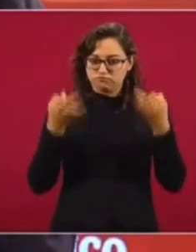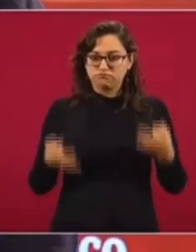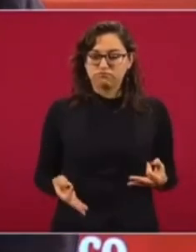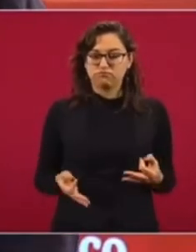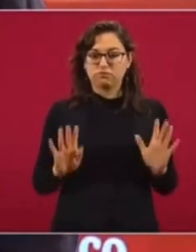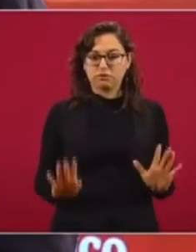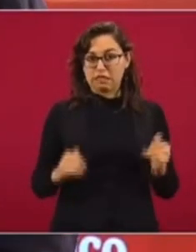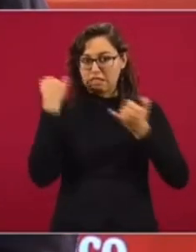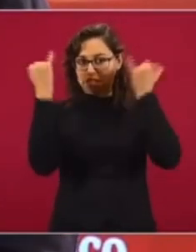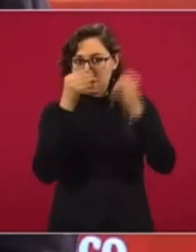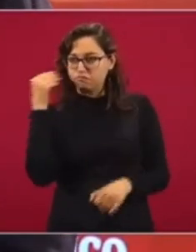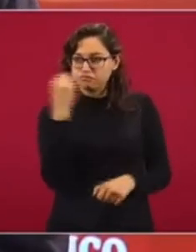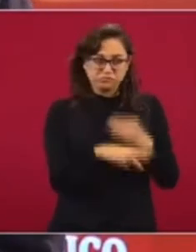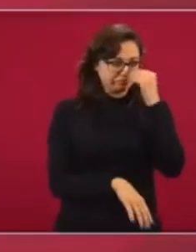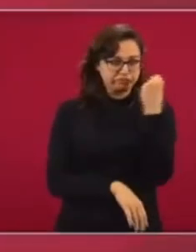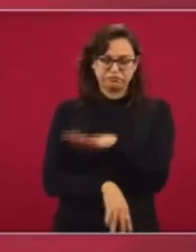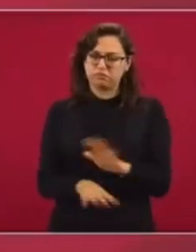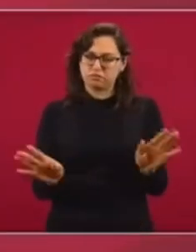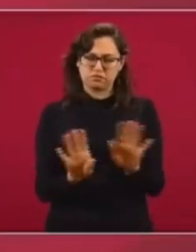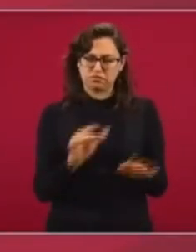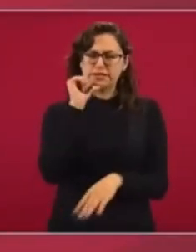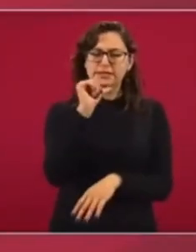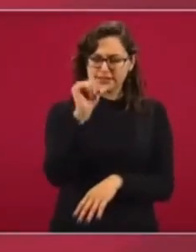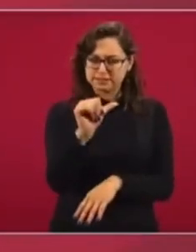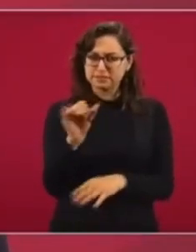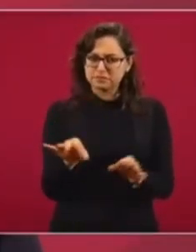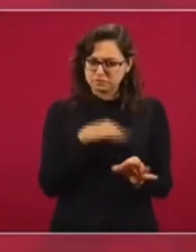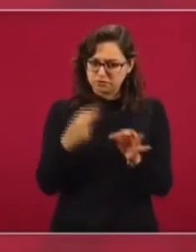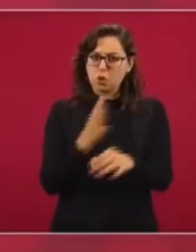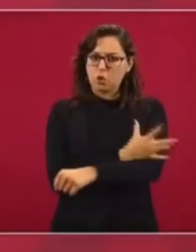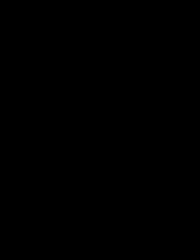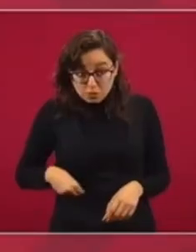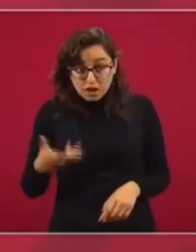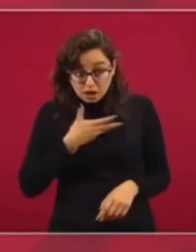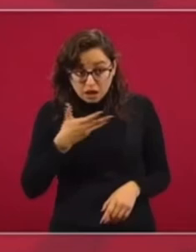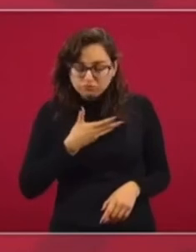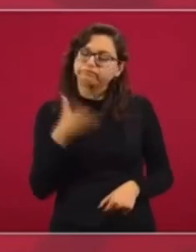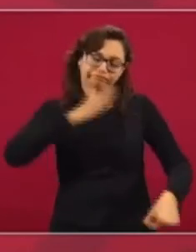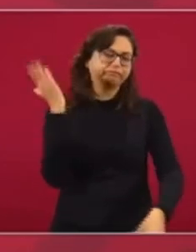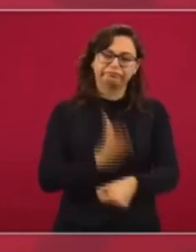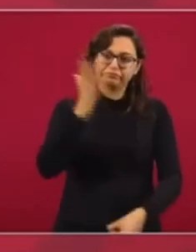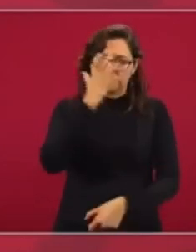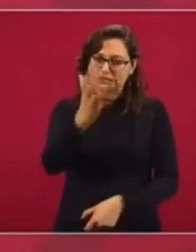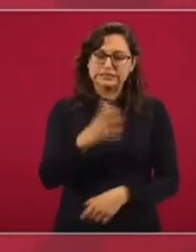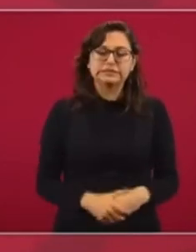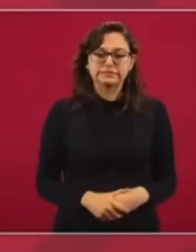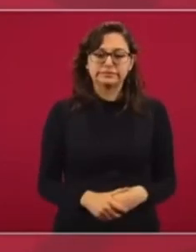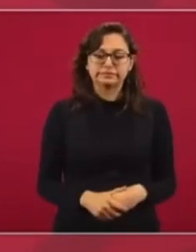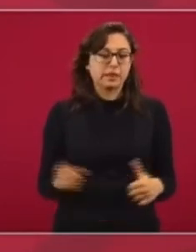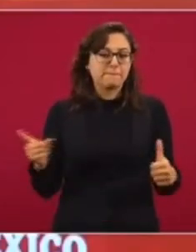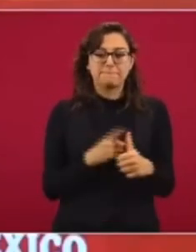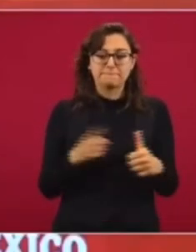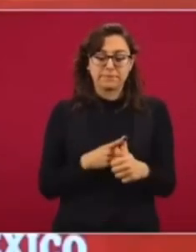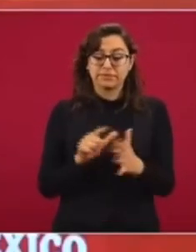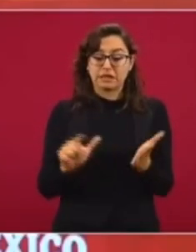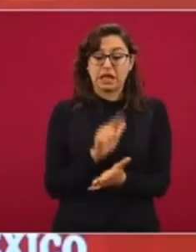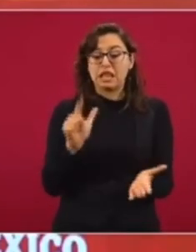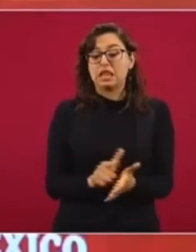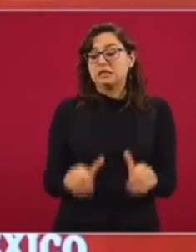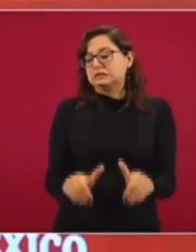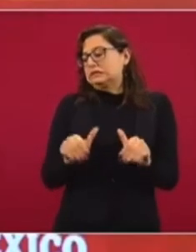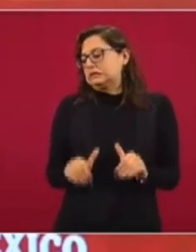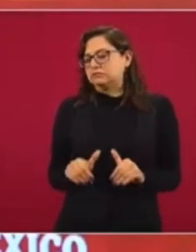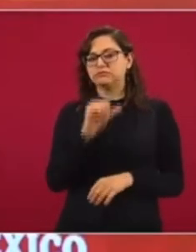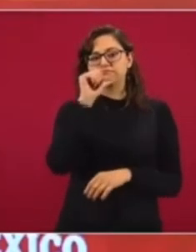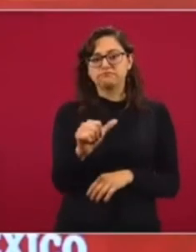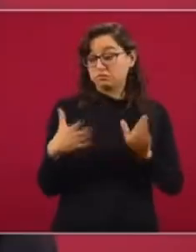no se fabriquen delitos y al mismo tiempo que no haya impunidad, se lleve a la práctica la máxima libertad, que margen de la ley nada y